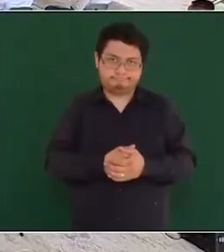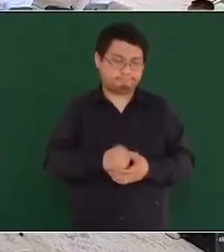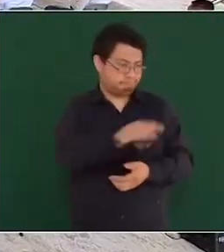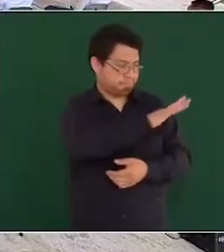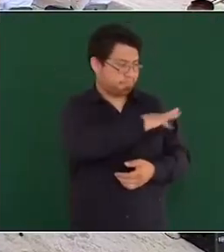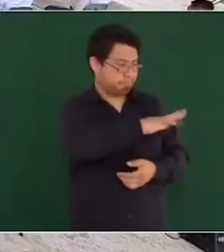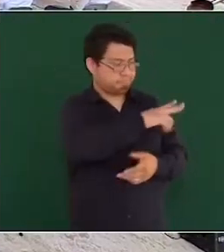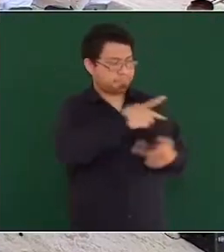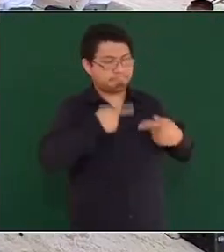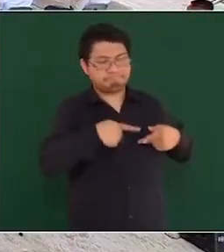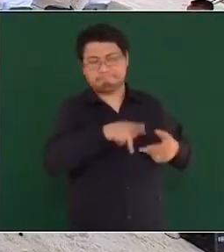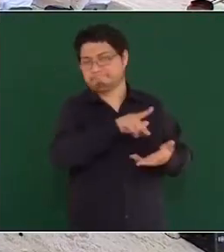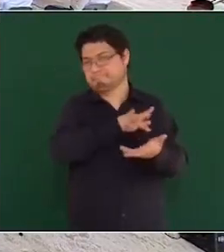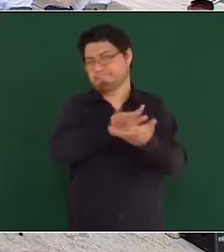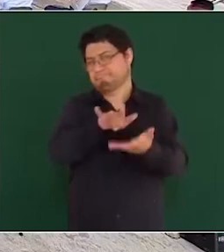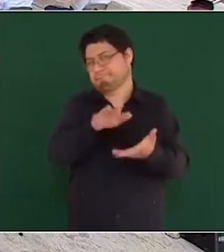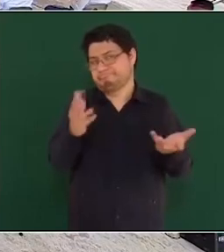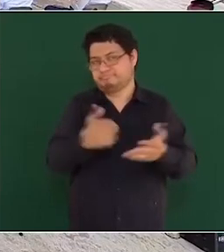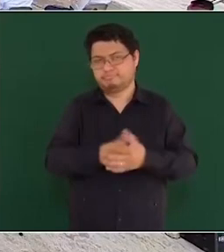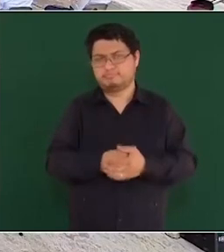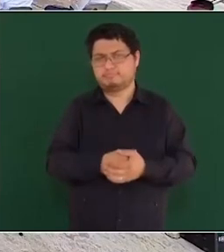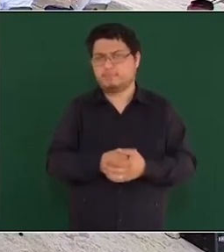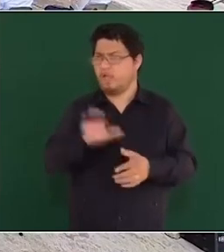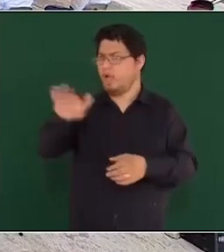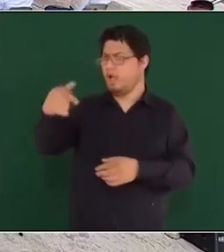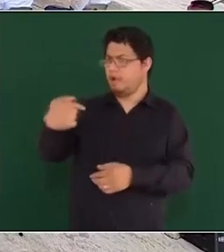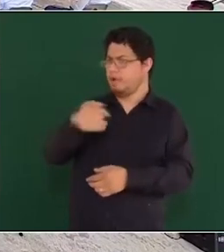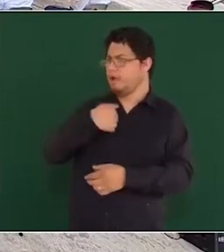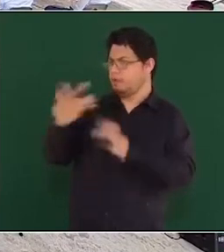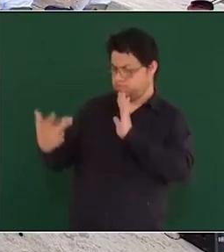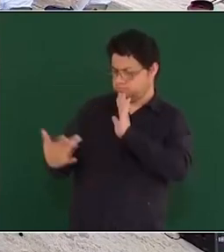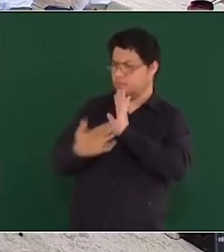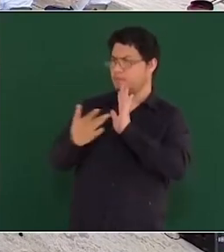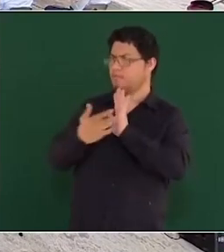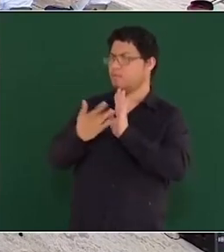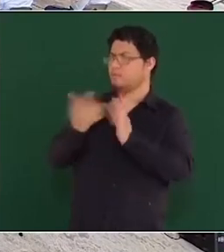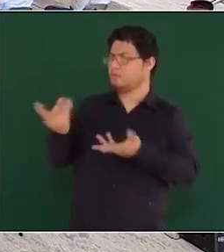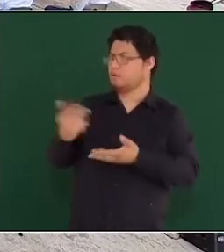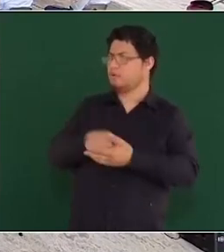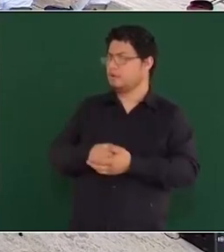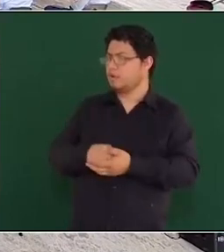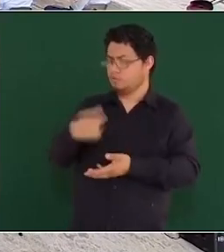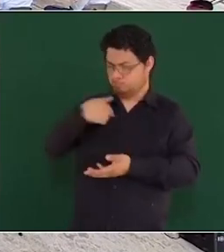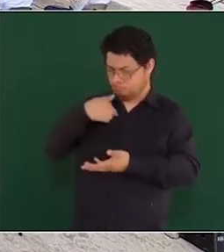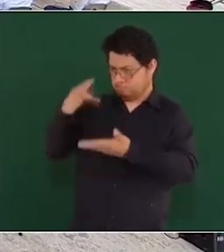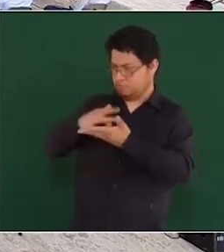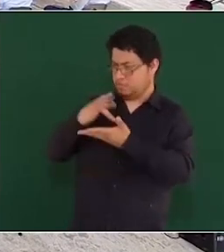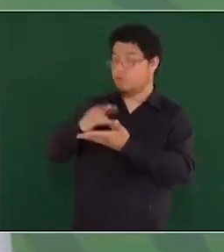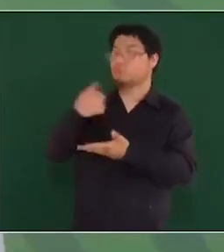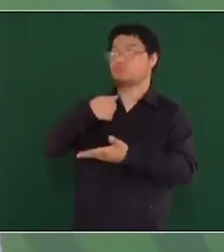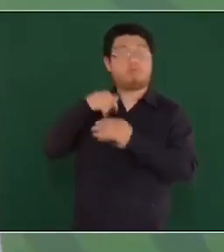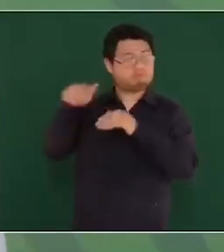Ah, es que si no me apoyas a mí y no gané la encuesta, me voy.